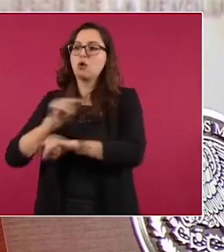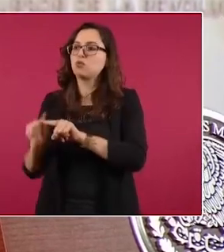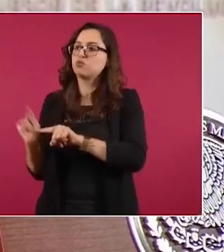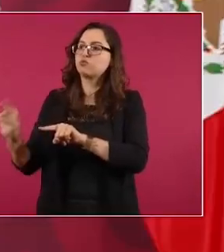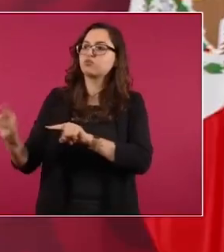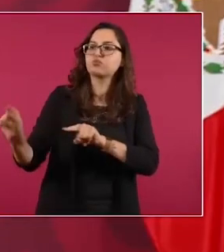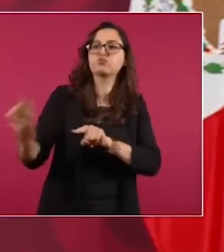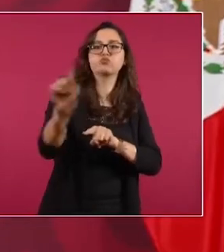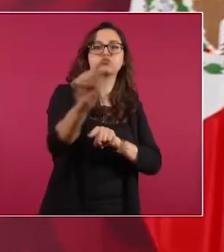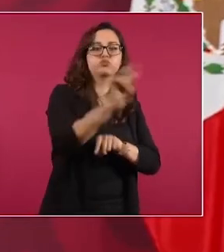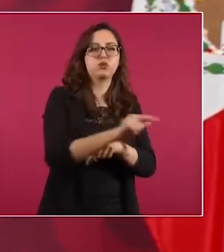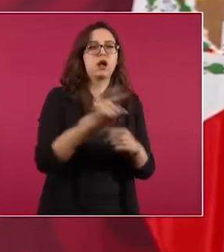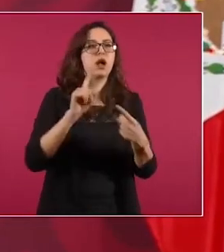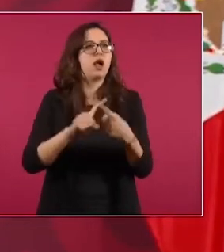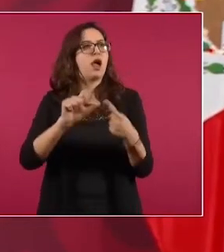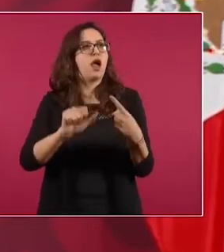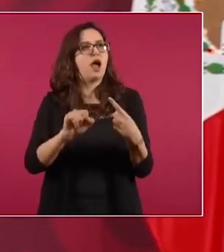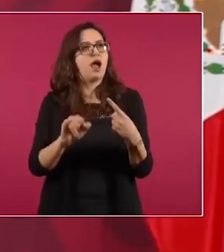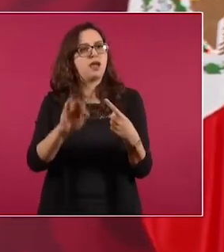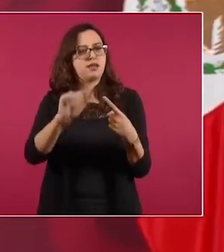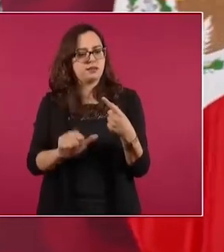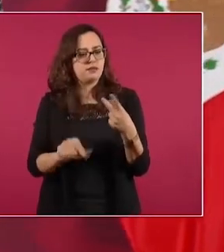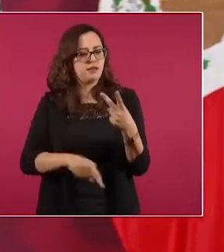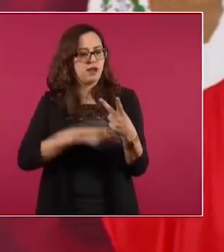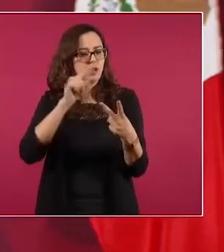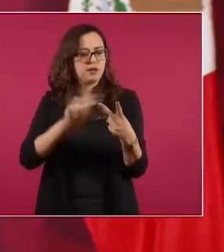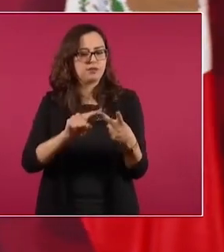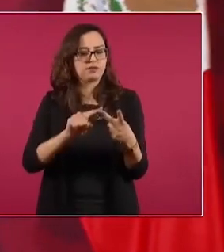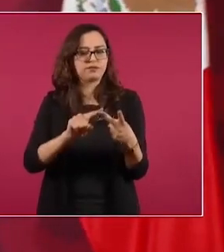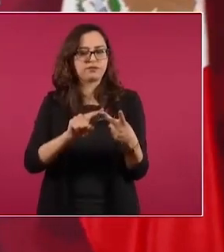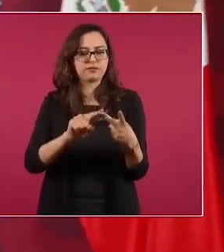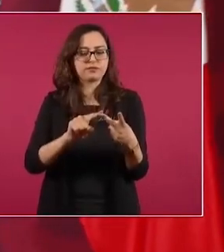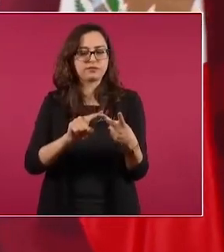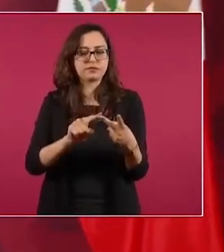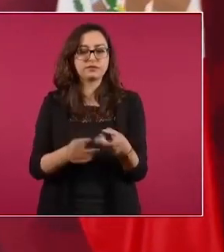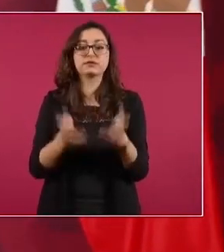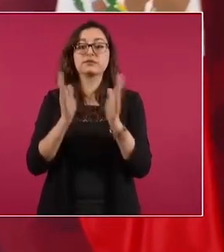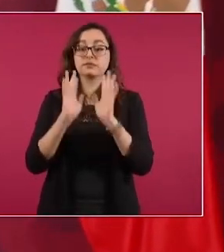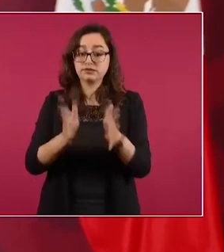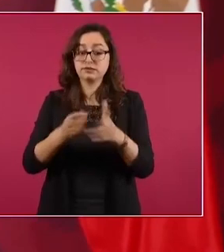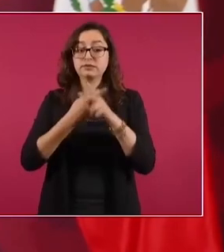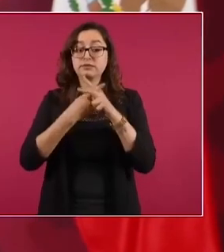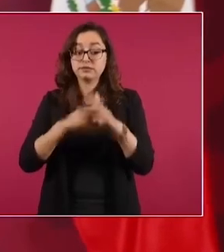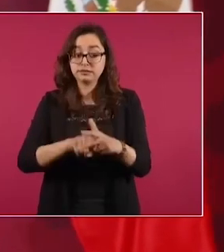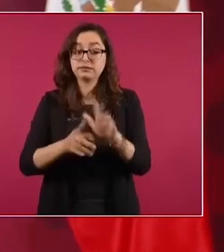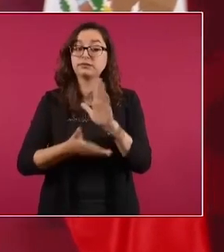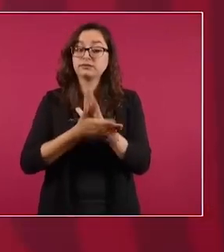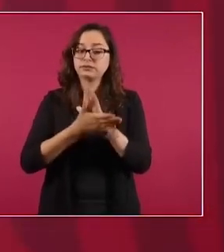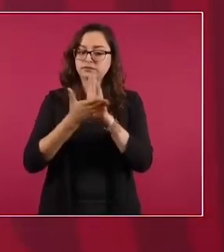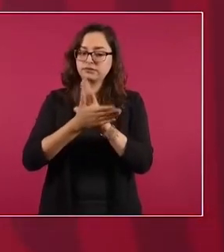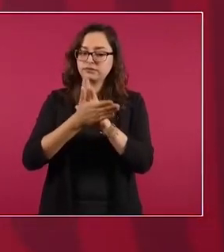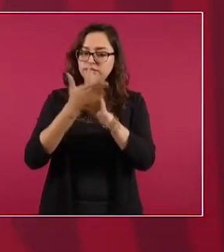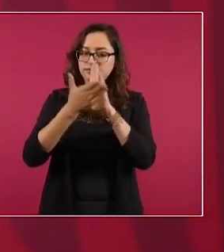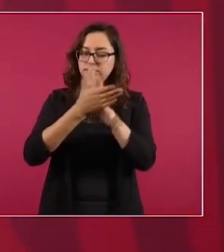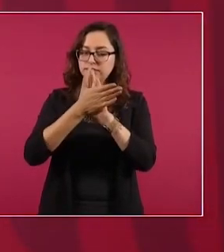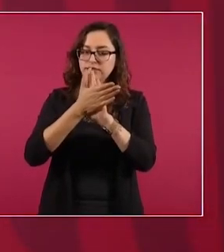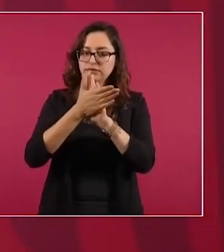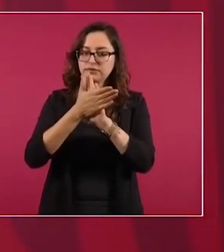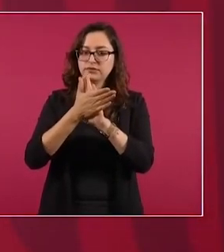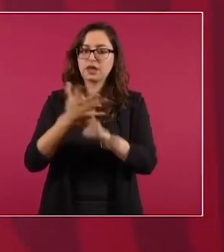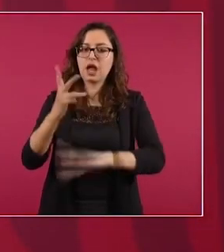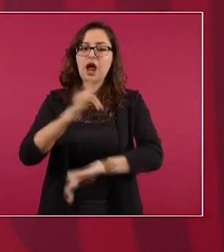el Felipe Ángeles el aeropuerto que ya se inició por cierto la construcción